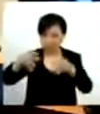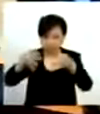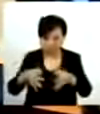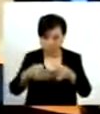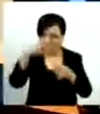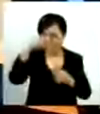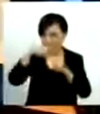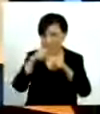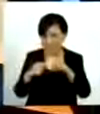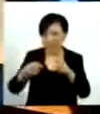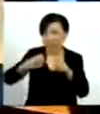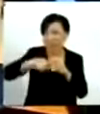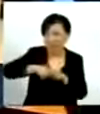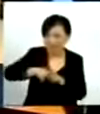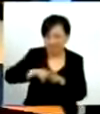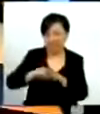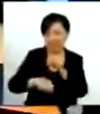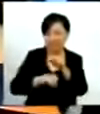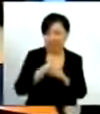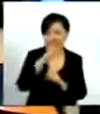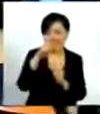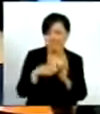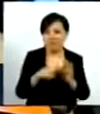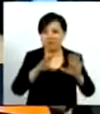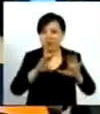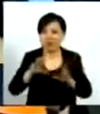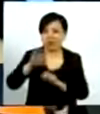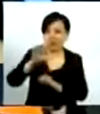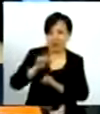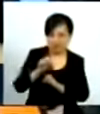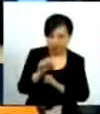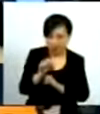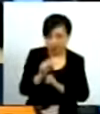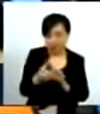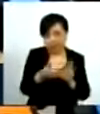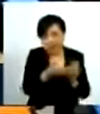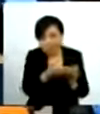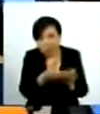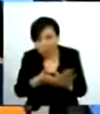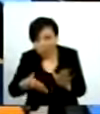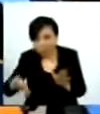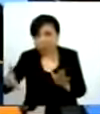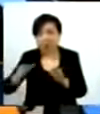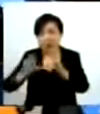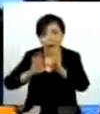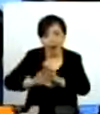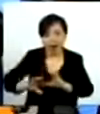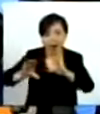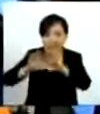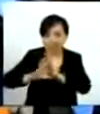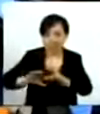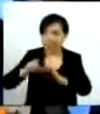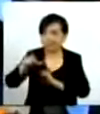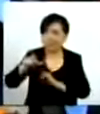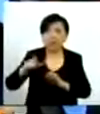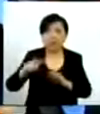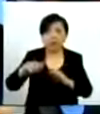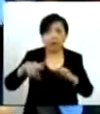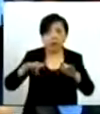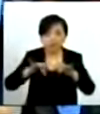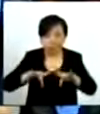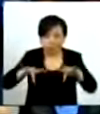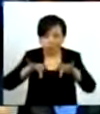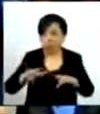dado desde mil novecientos sesenta, sea portavoz de nuestro agradecimiento por los más de ochenta discos